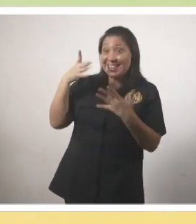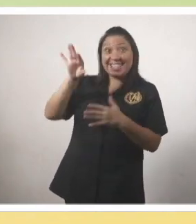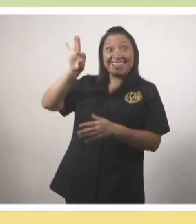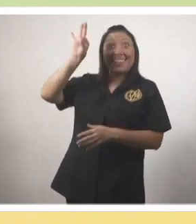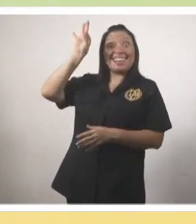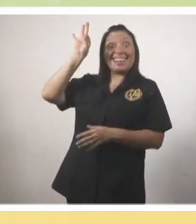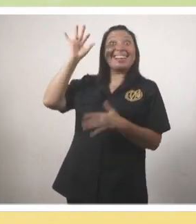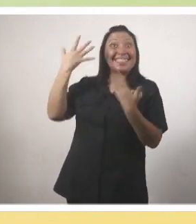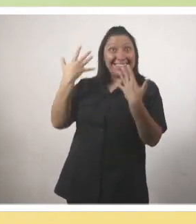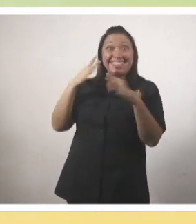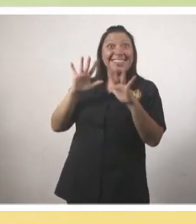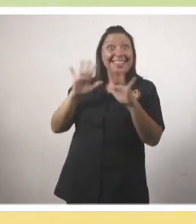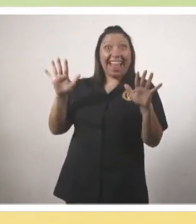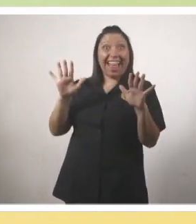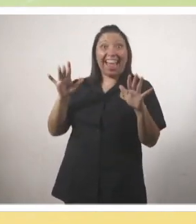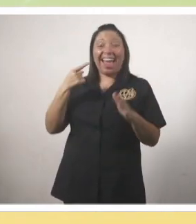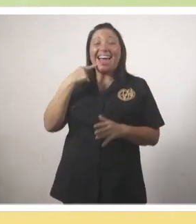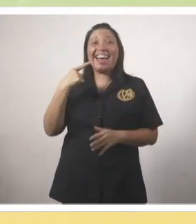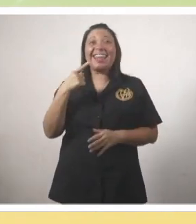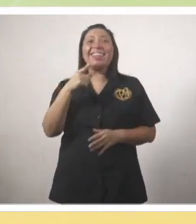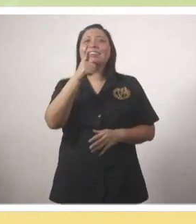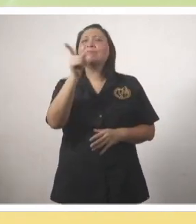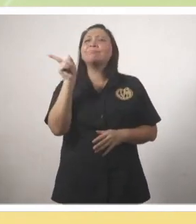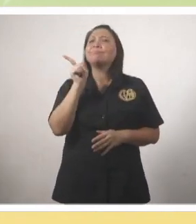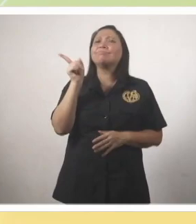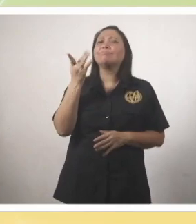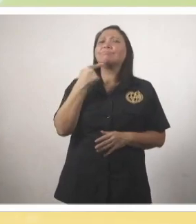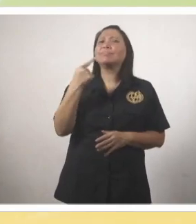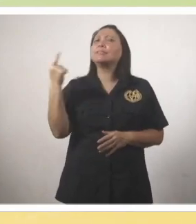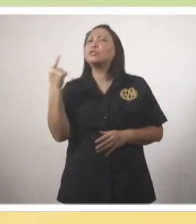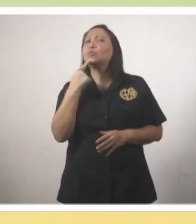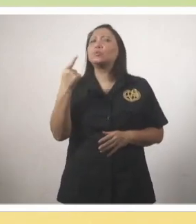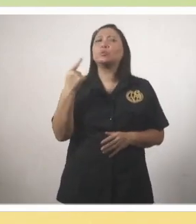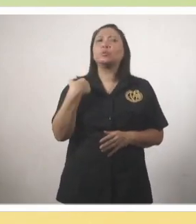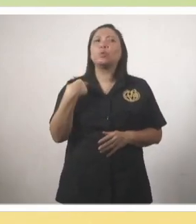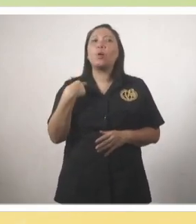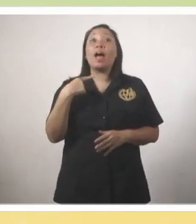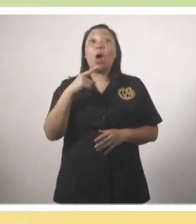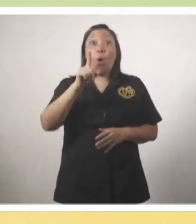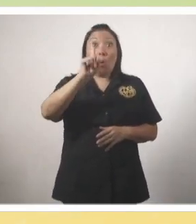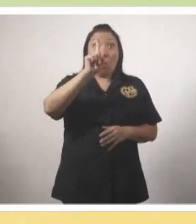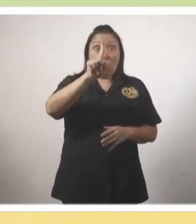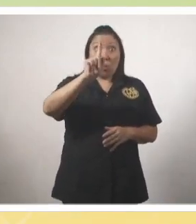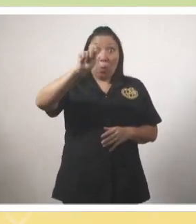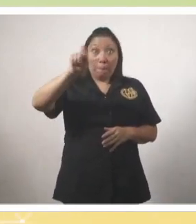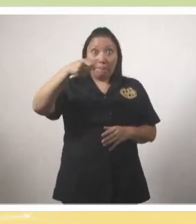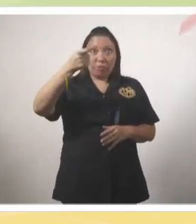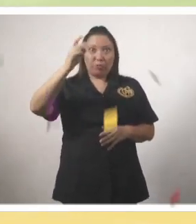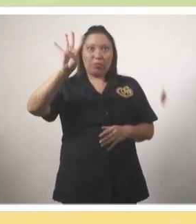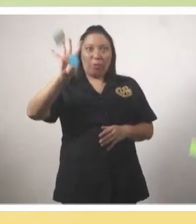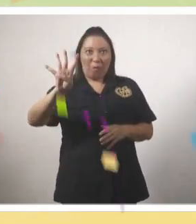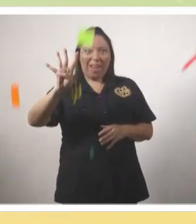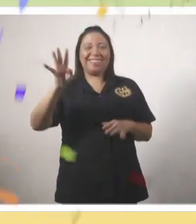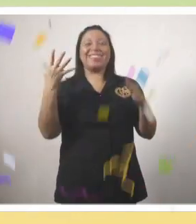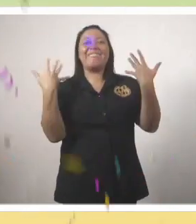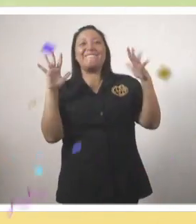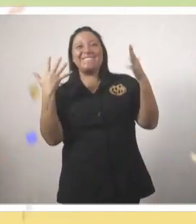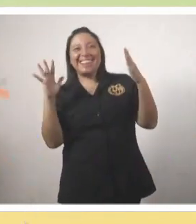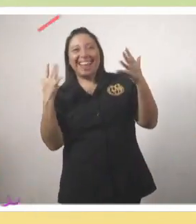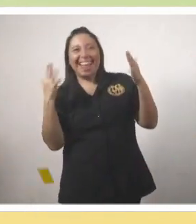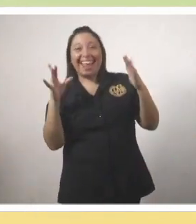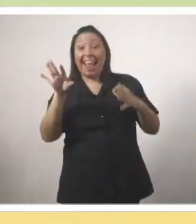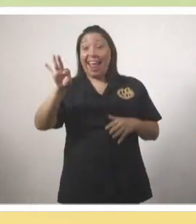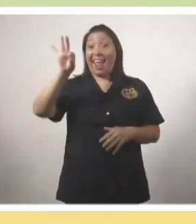Yo ya tengo la coordenada también ¿Y quién la dice tú? Dilo tú Está en 1,4 Muy bien, excelente